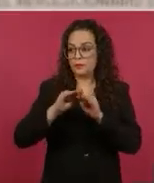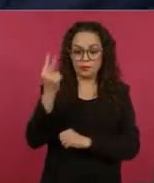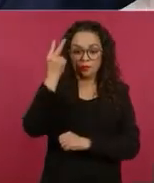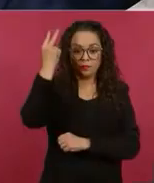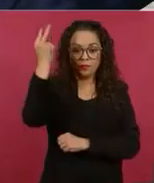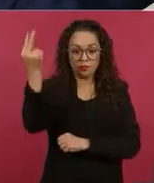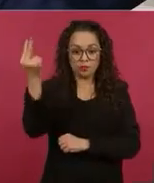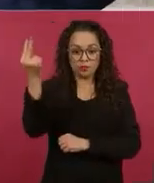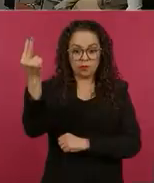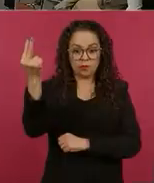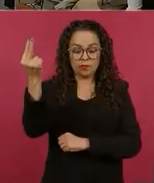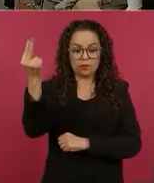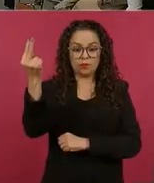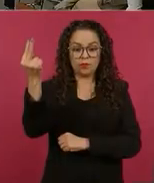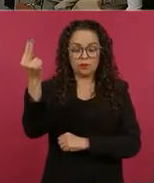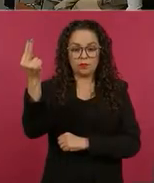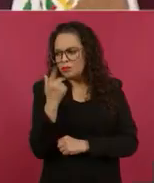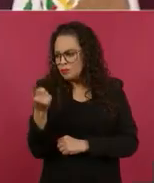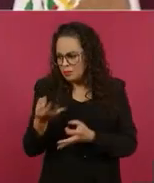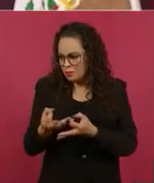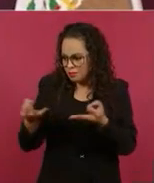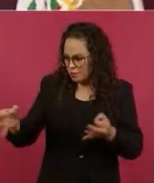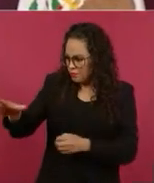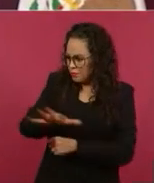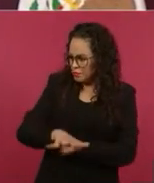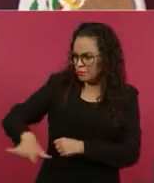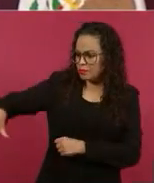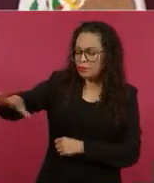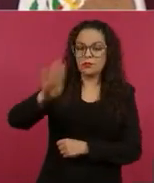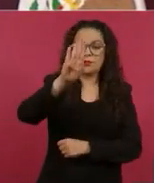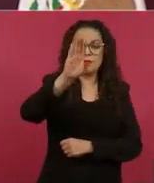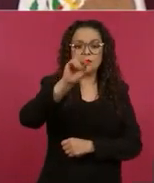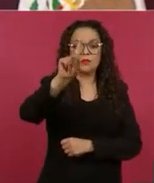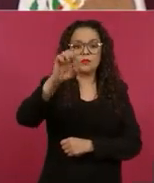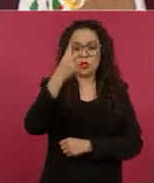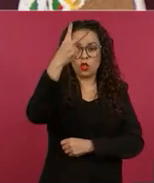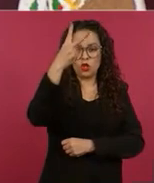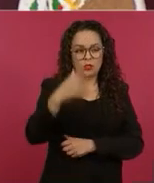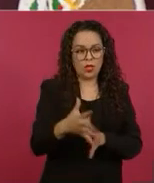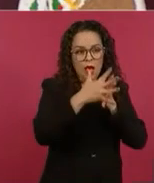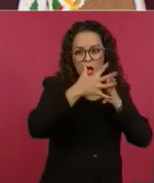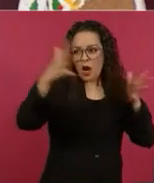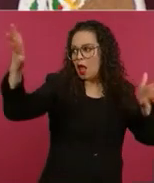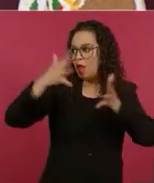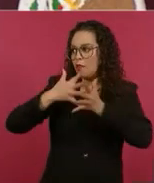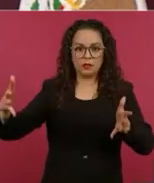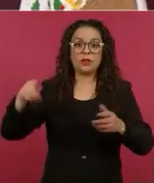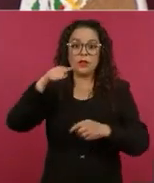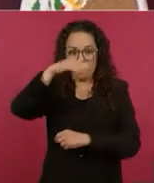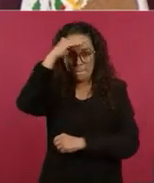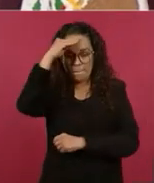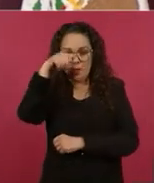grandes bodegas preparadas con ese propósito para almacenar